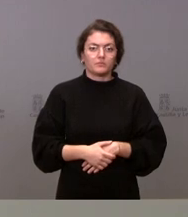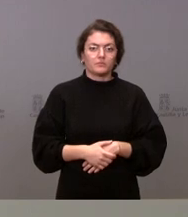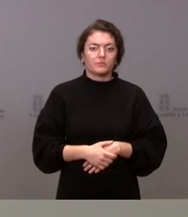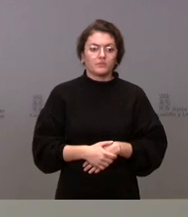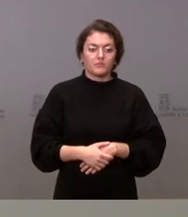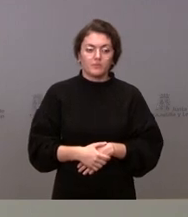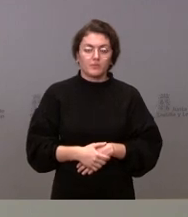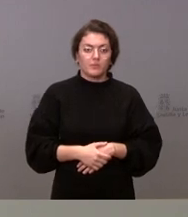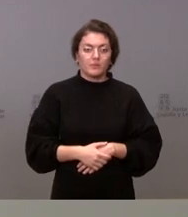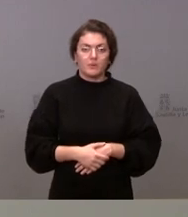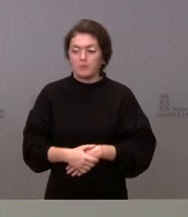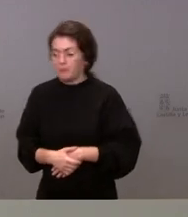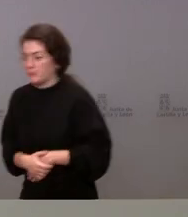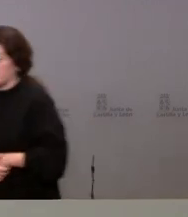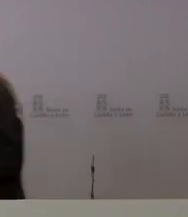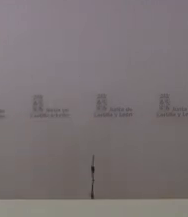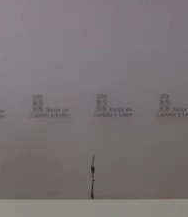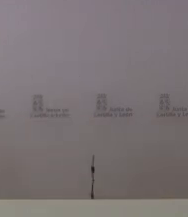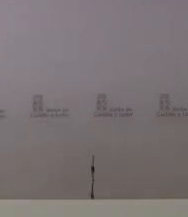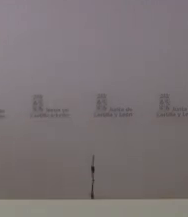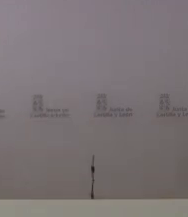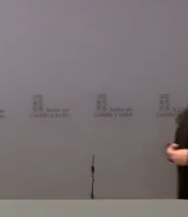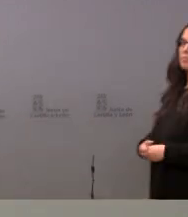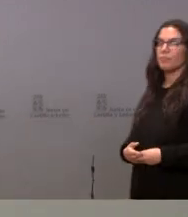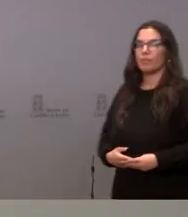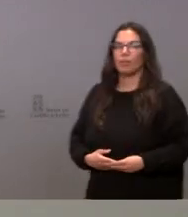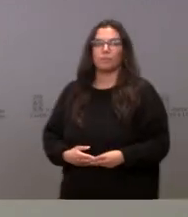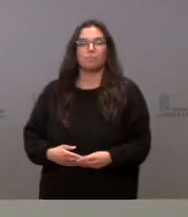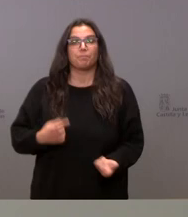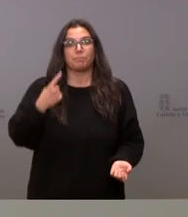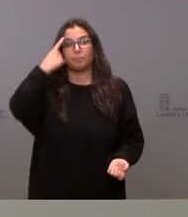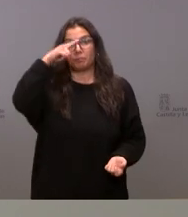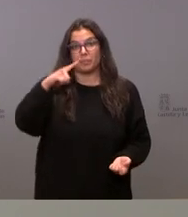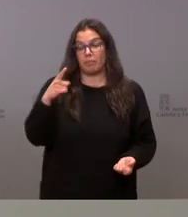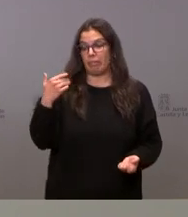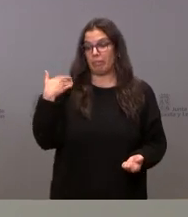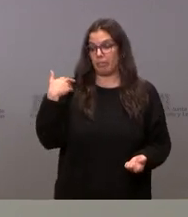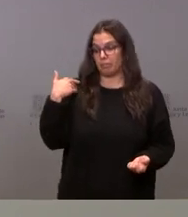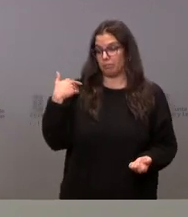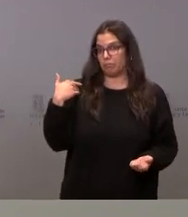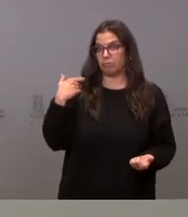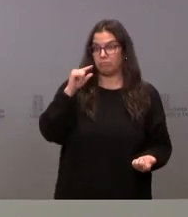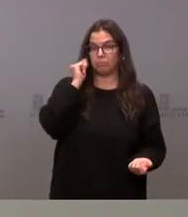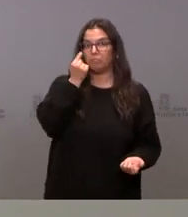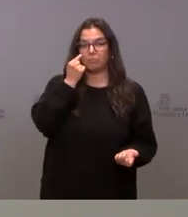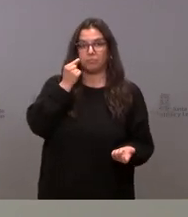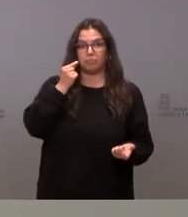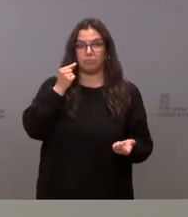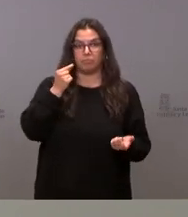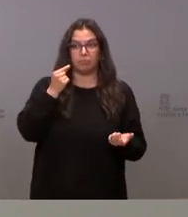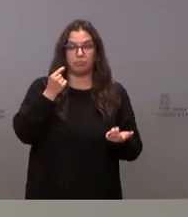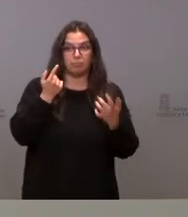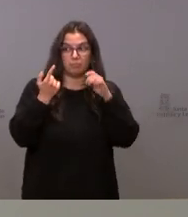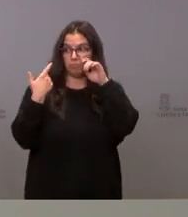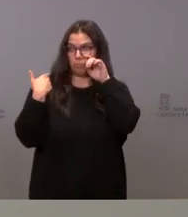personas, a ver, bueno, saben que, como noticia de última hora, hace yo creo que muy poco, no sé